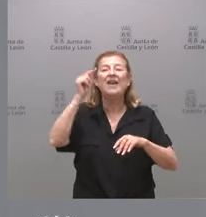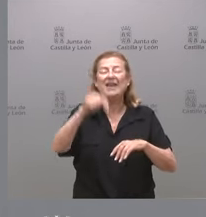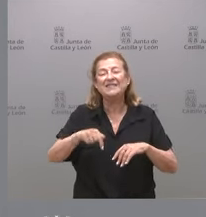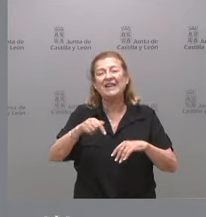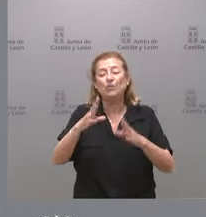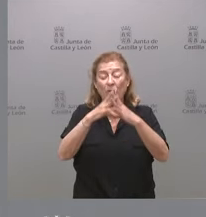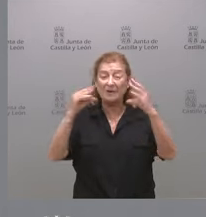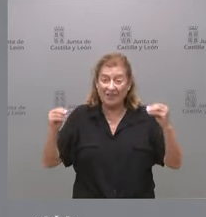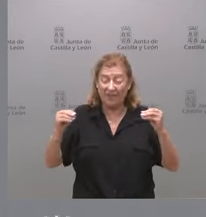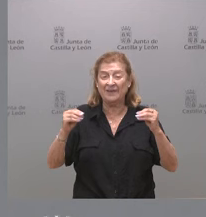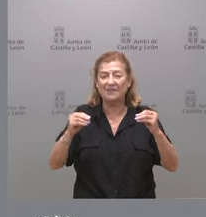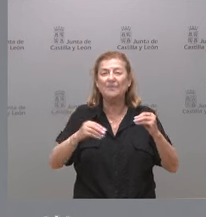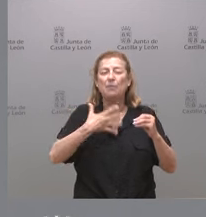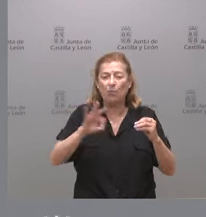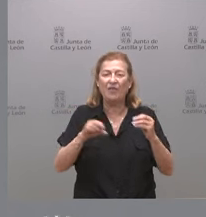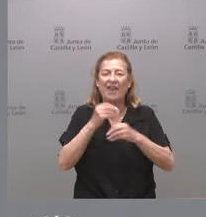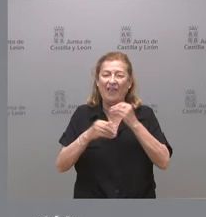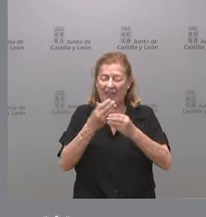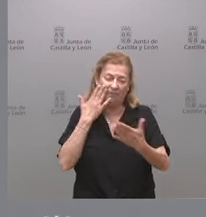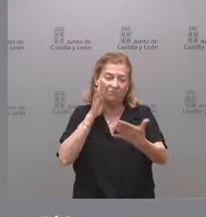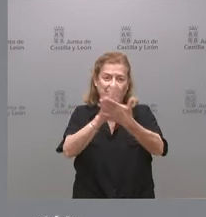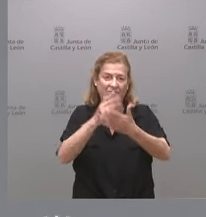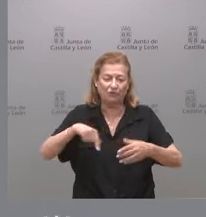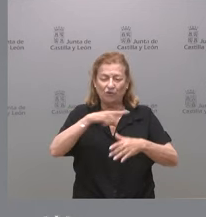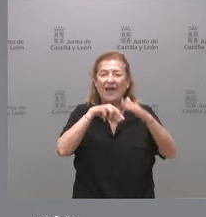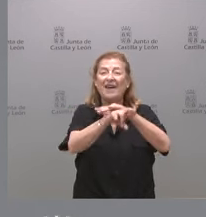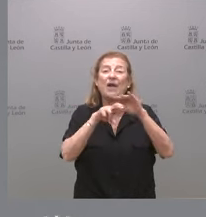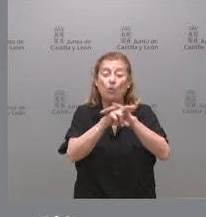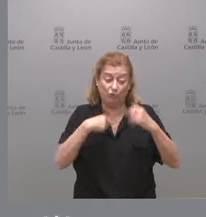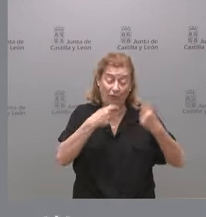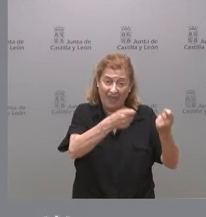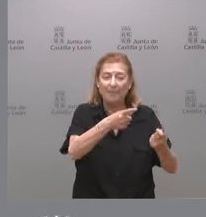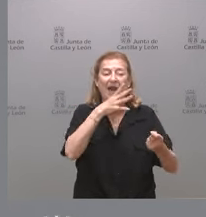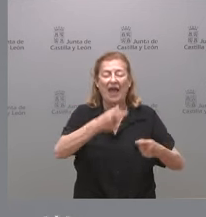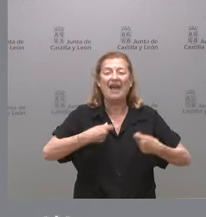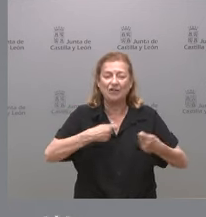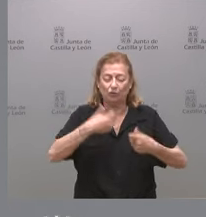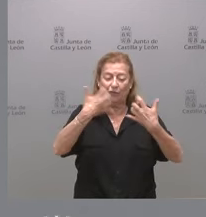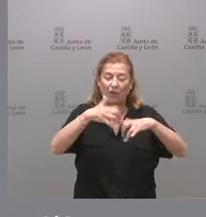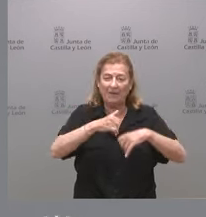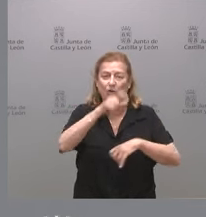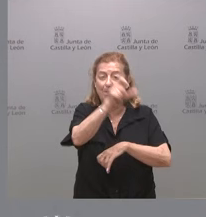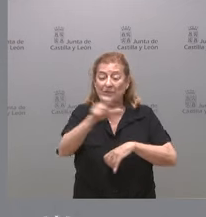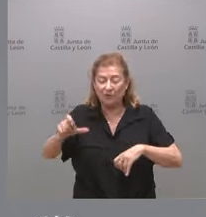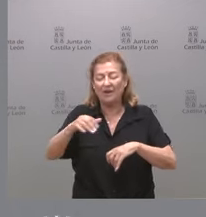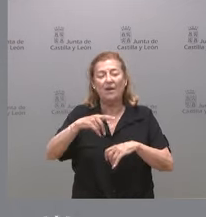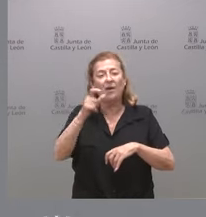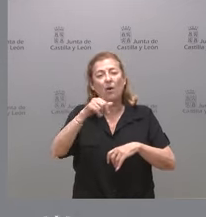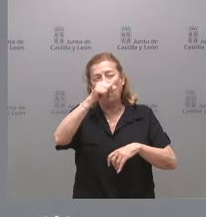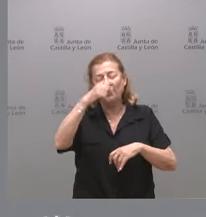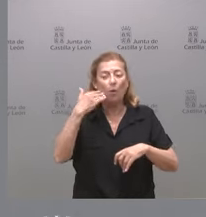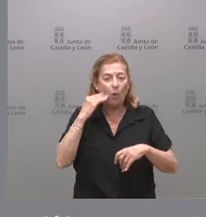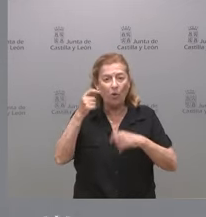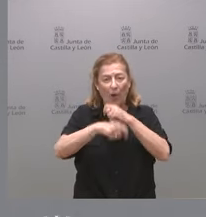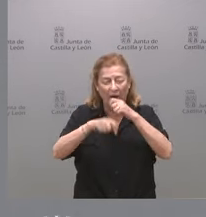Estas universidades van a poder hacer frente con estos recursos a los gastos de funcionamiento y de personal durante los meses de julio, agosto y